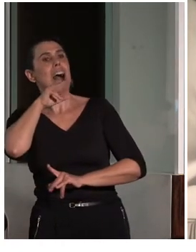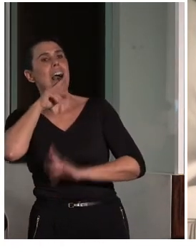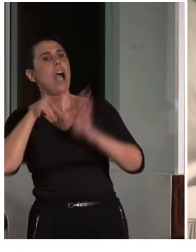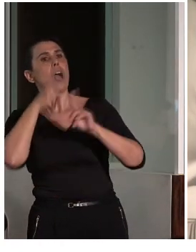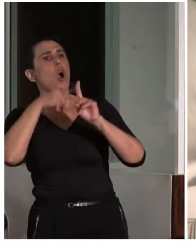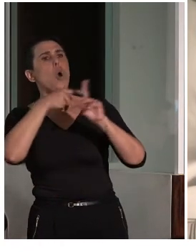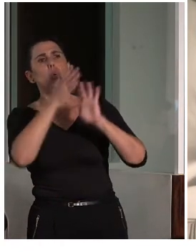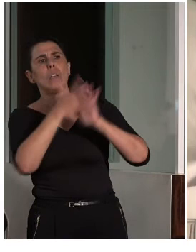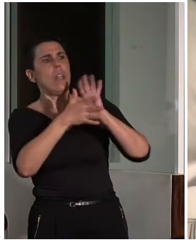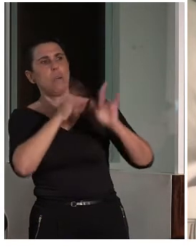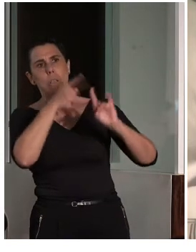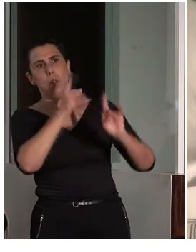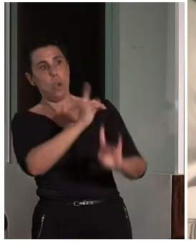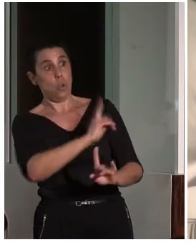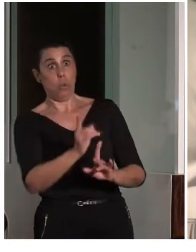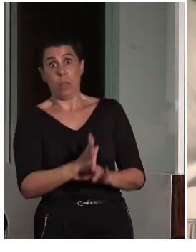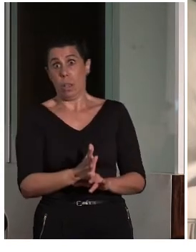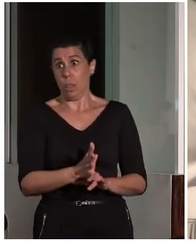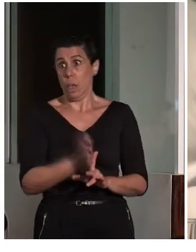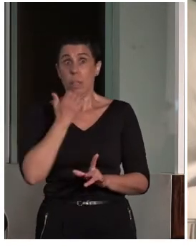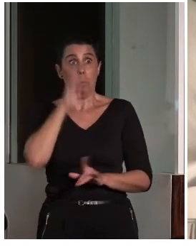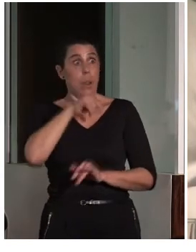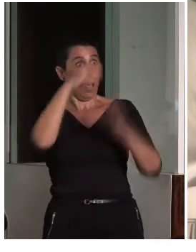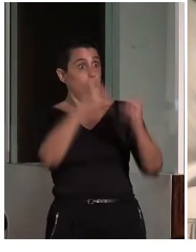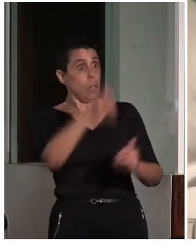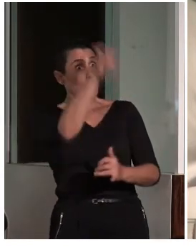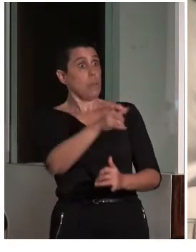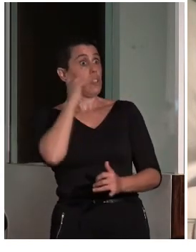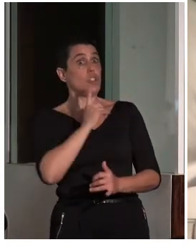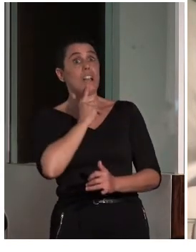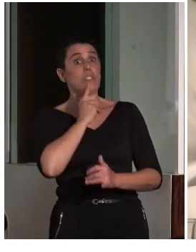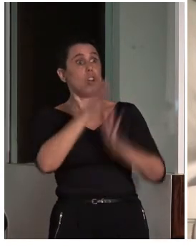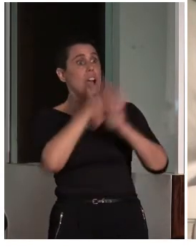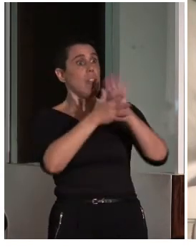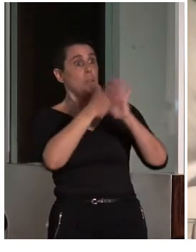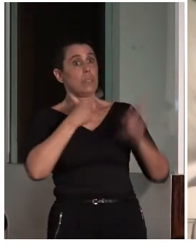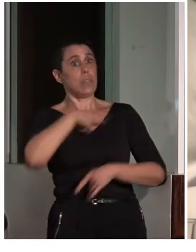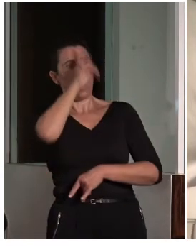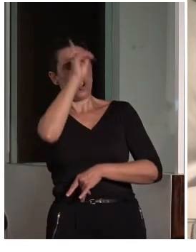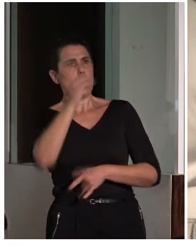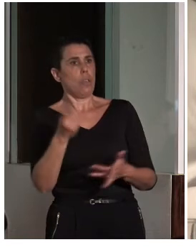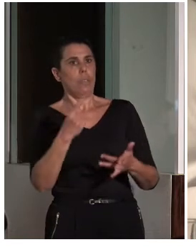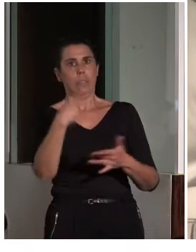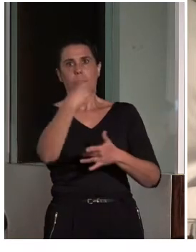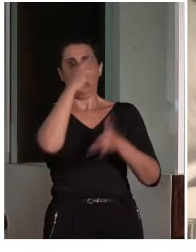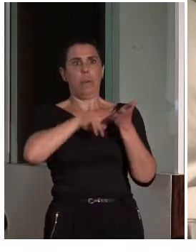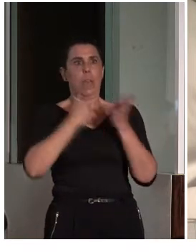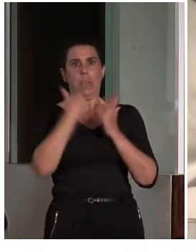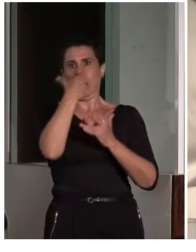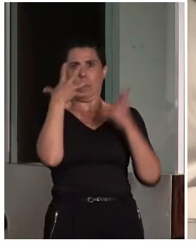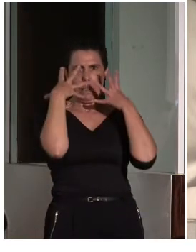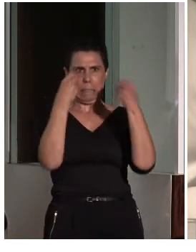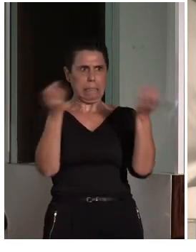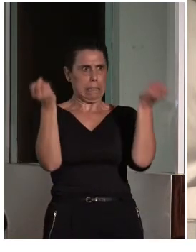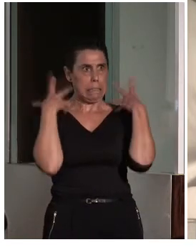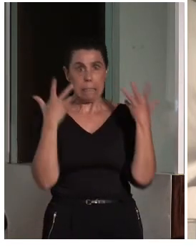que no ha aprendido la lengua de signos, pues es que no va a entender lo que le transmite el intérprete, con lo cual,